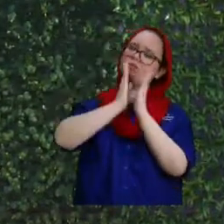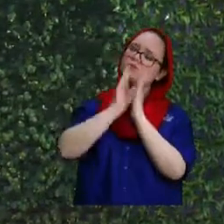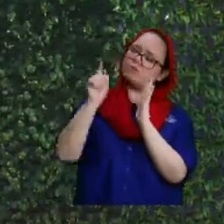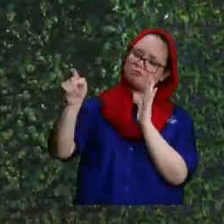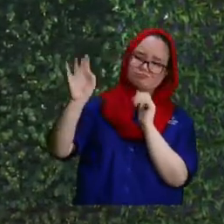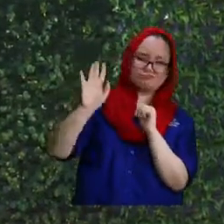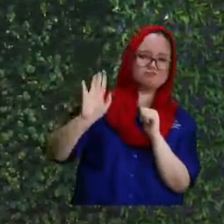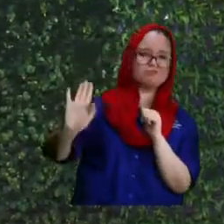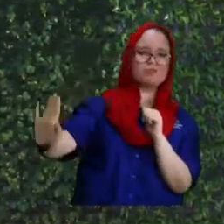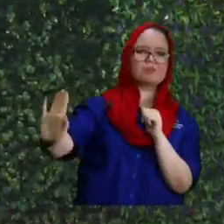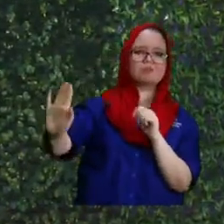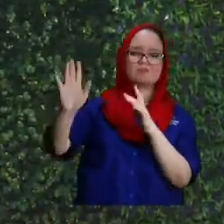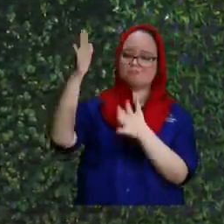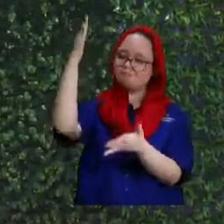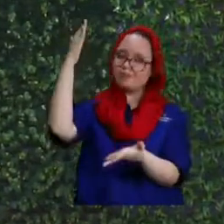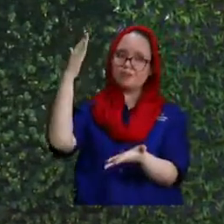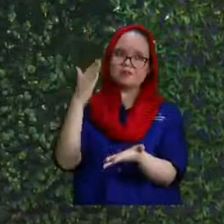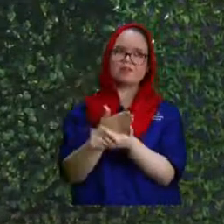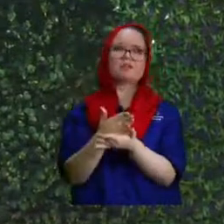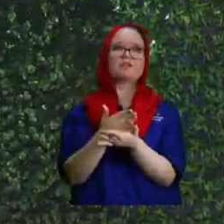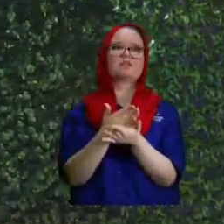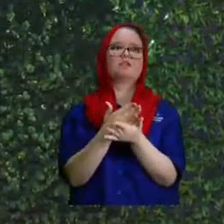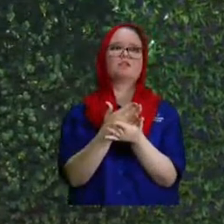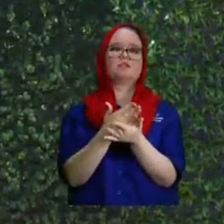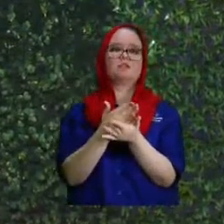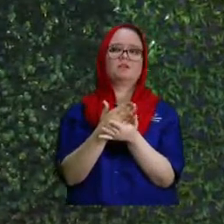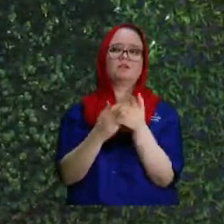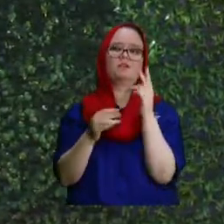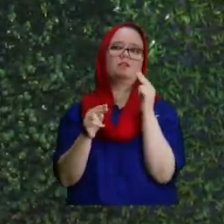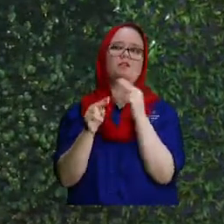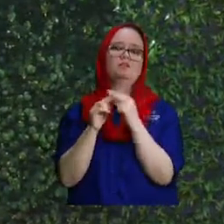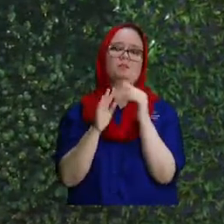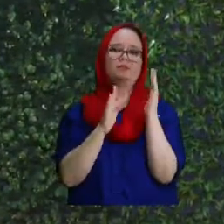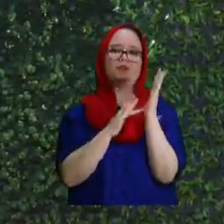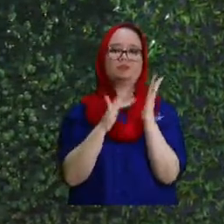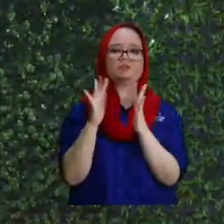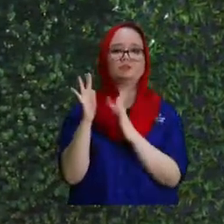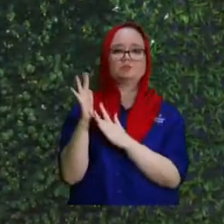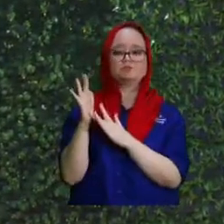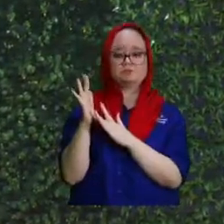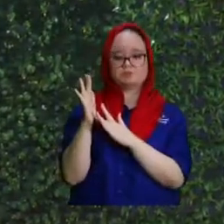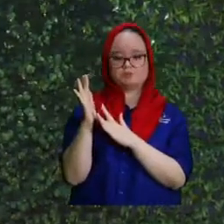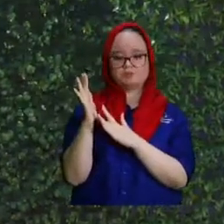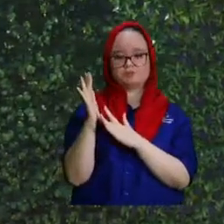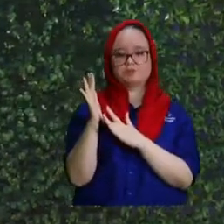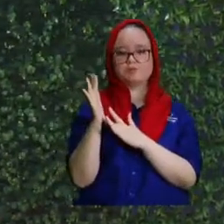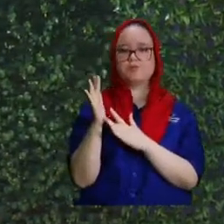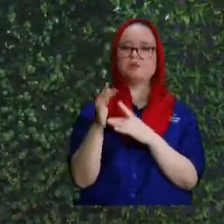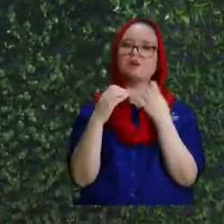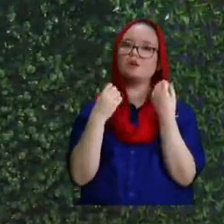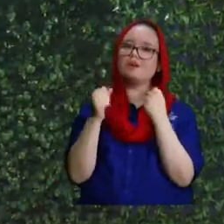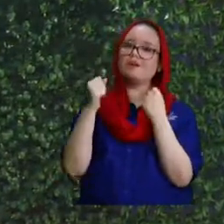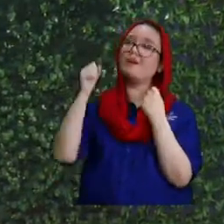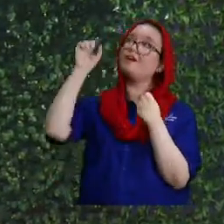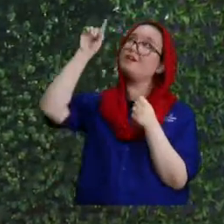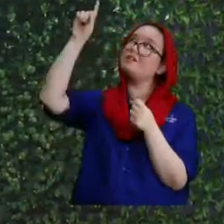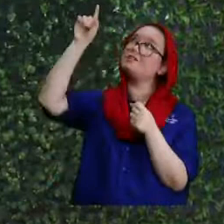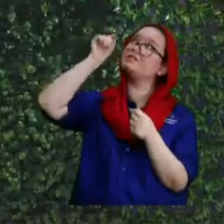hasta acá hasta acá en el nombre de Jesús haz tu obra